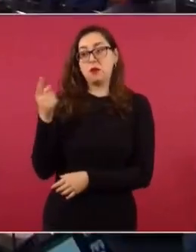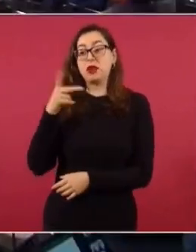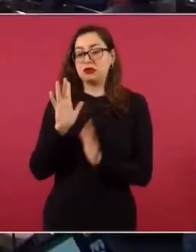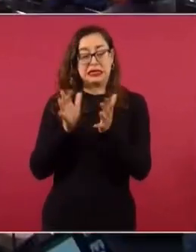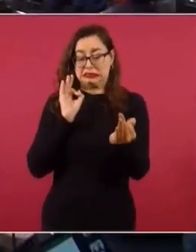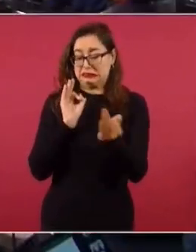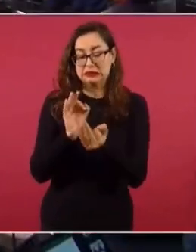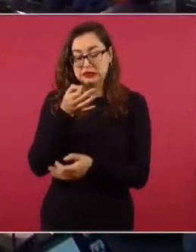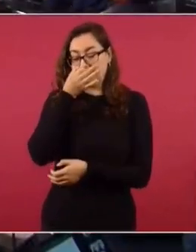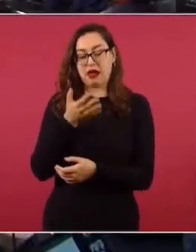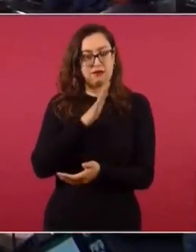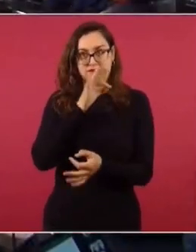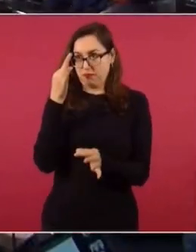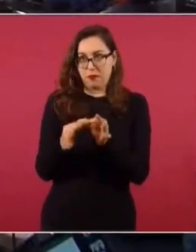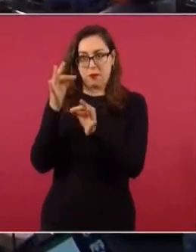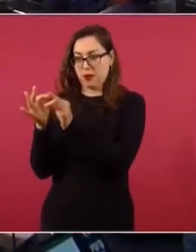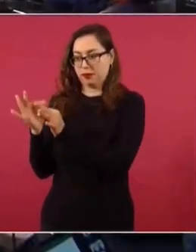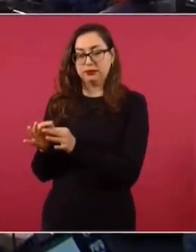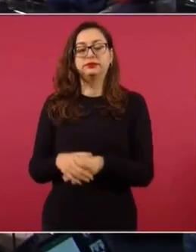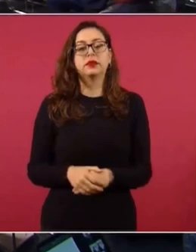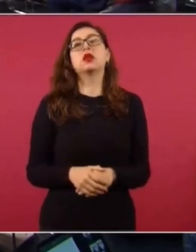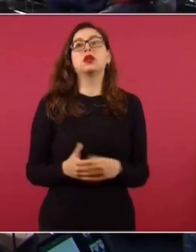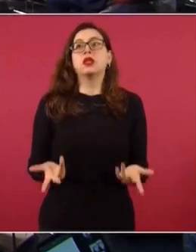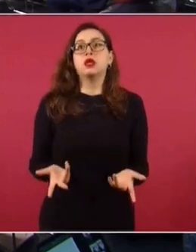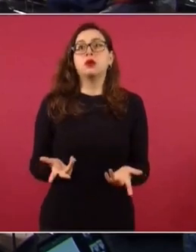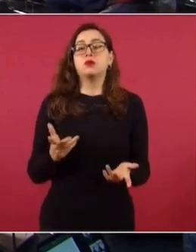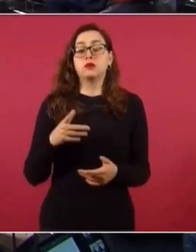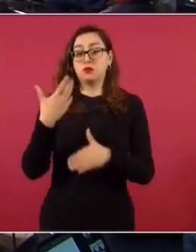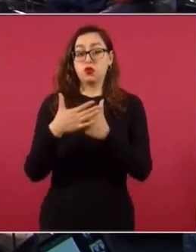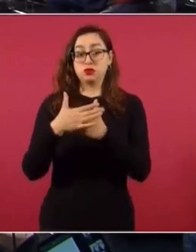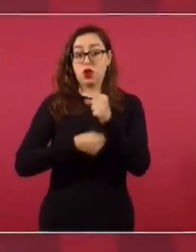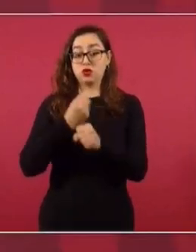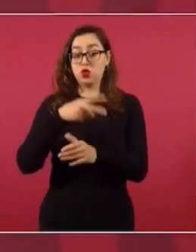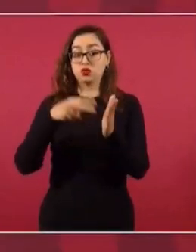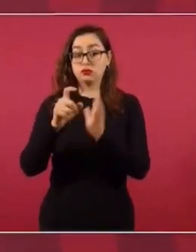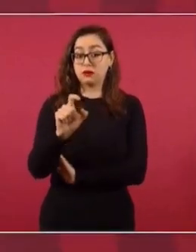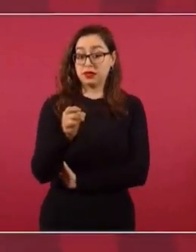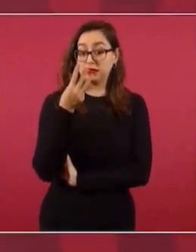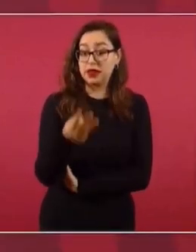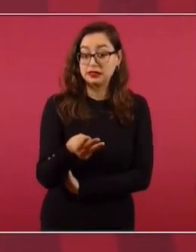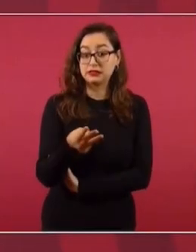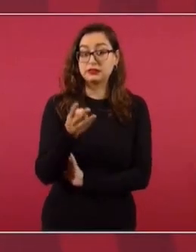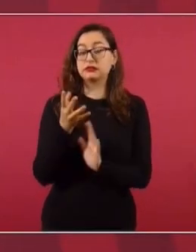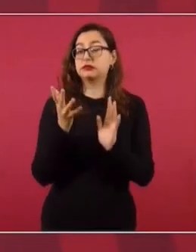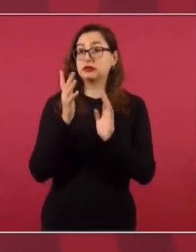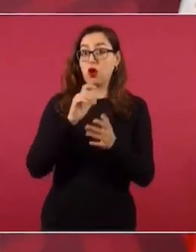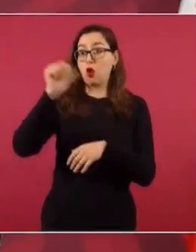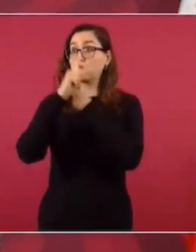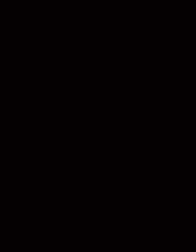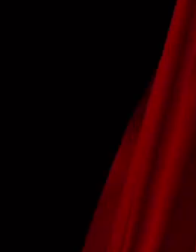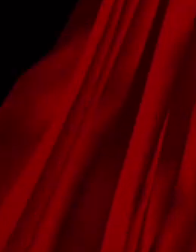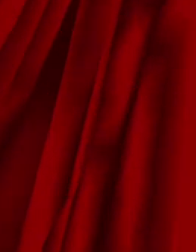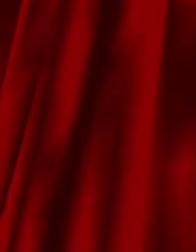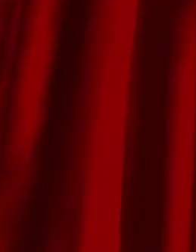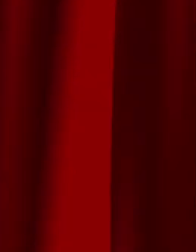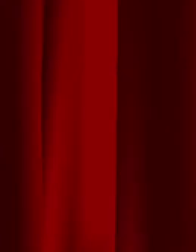Porque ya desde el año que viene, desde finales del año que viene, dejamos de comprar las gasolinas y el diésel en el extranjero. Vamos a hacer autosuficientes.